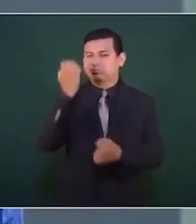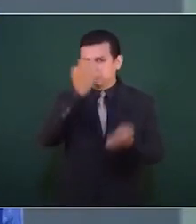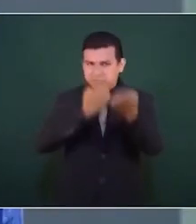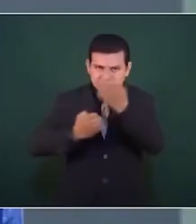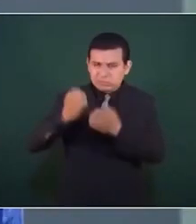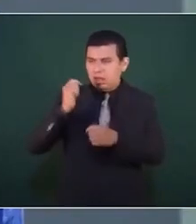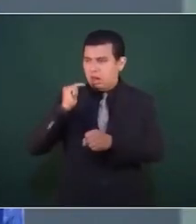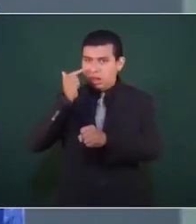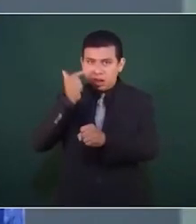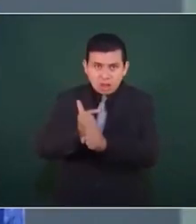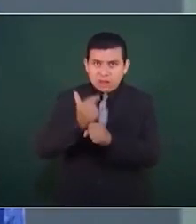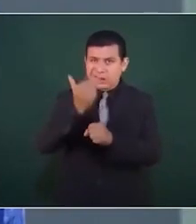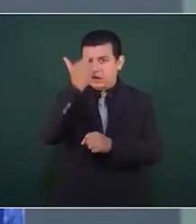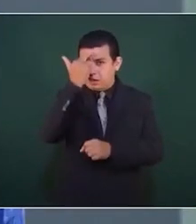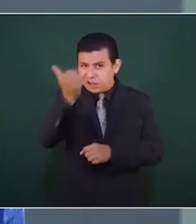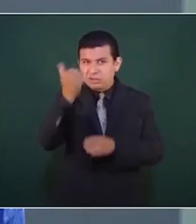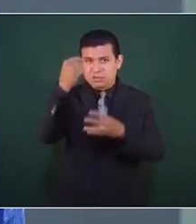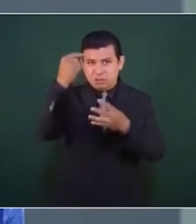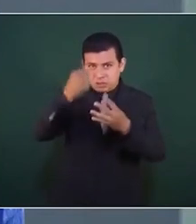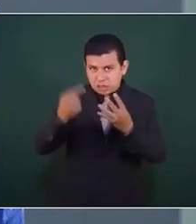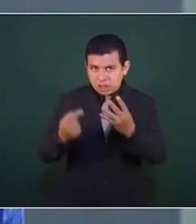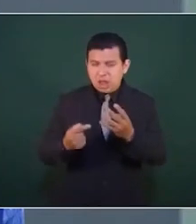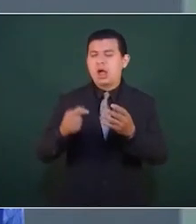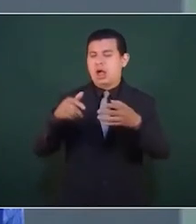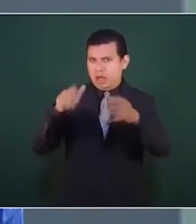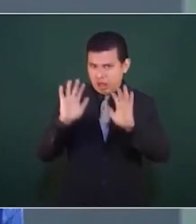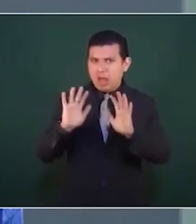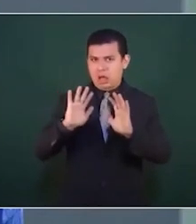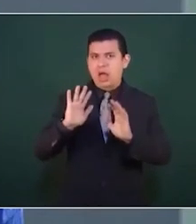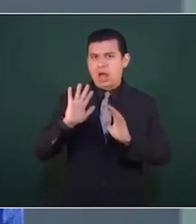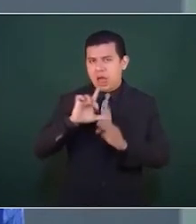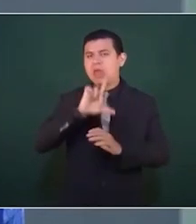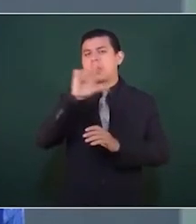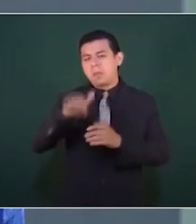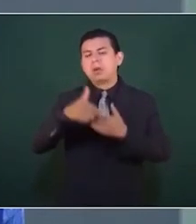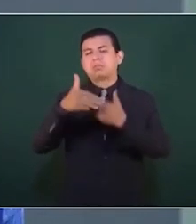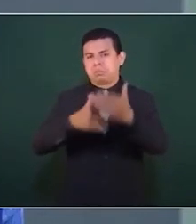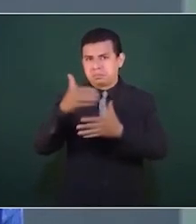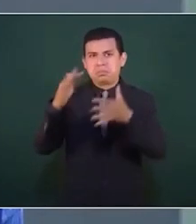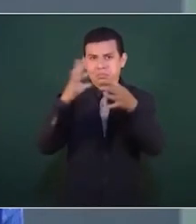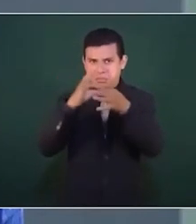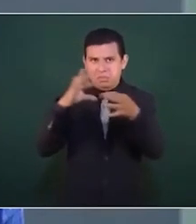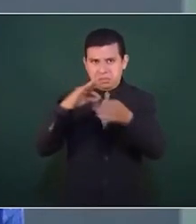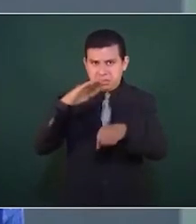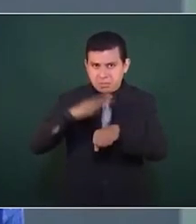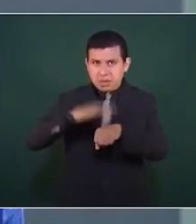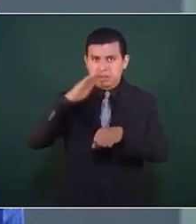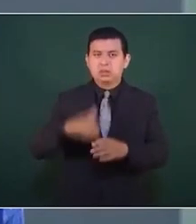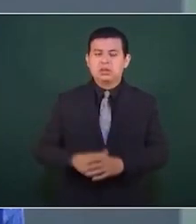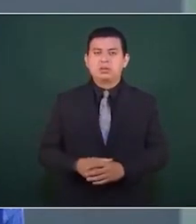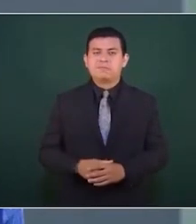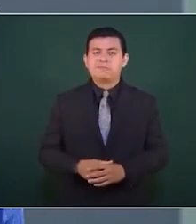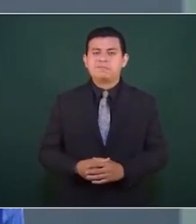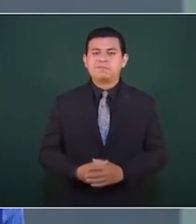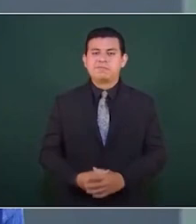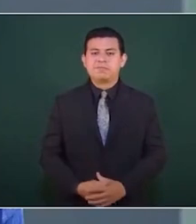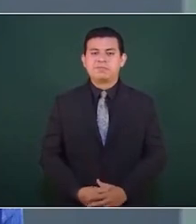eran gentes los que perdió la vida